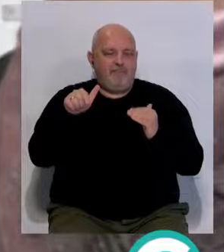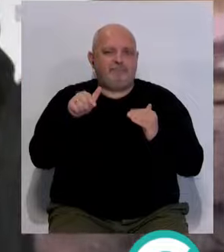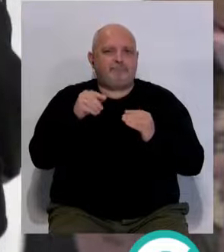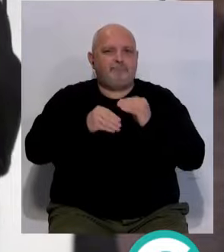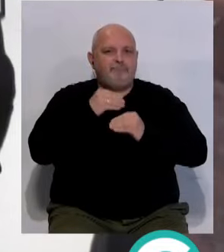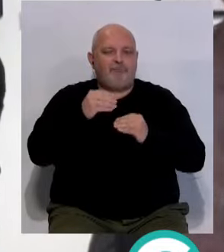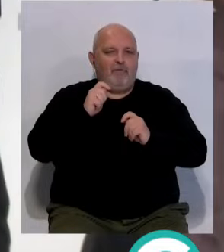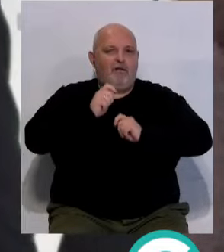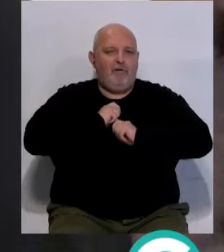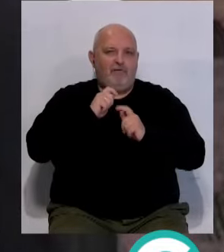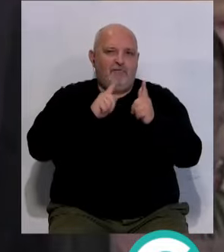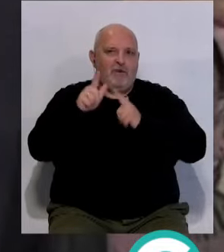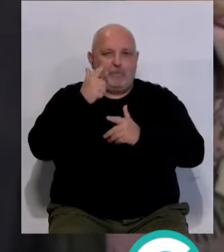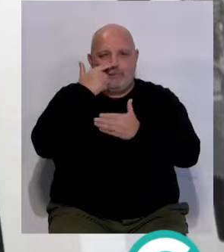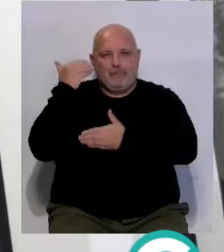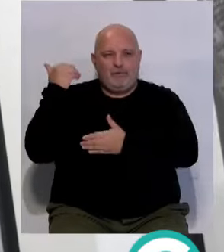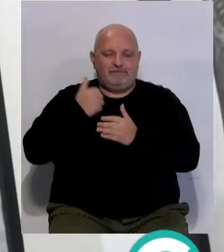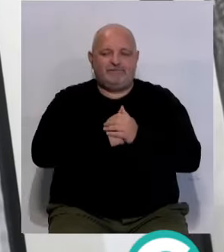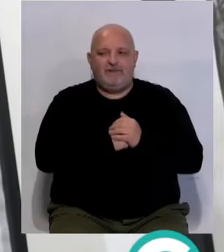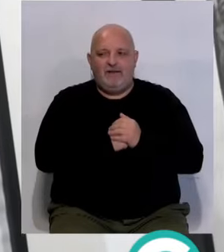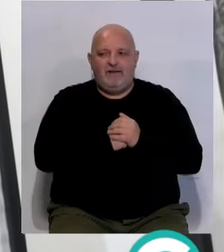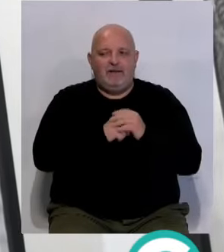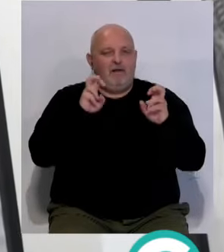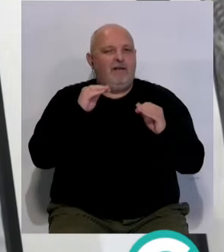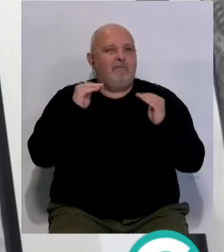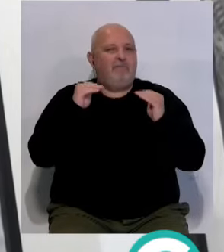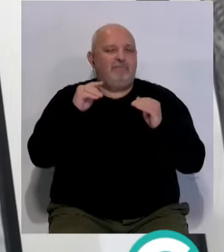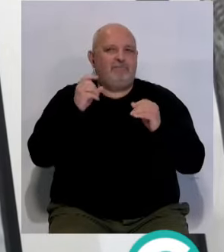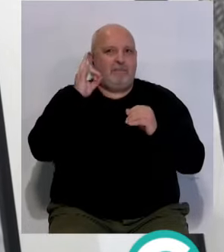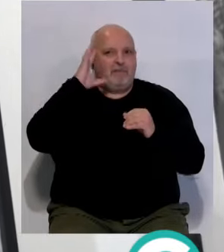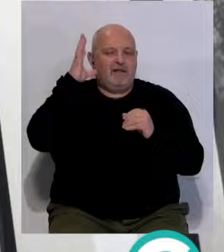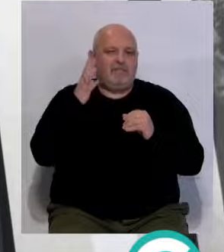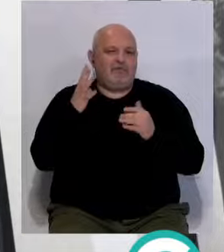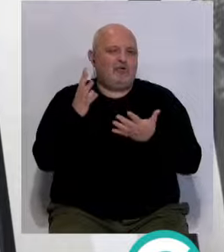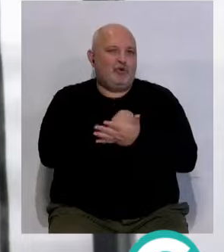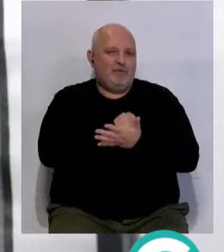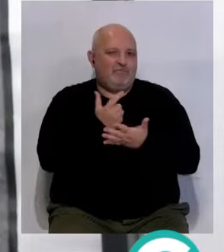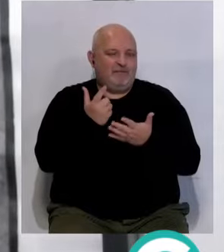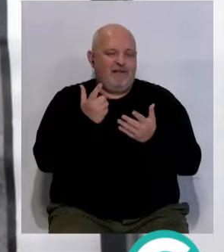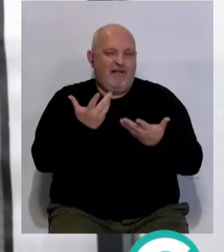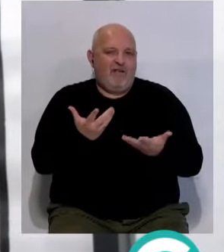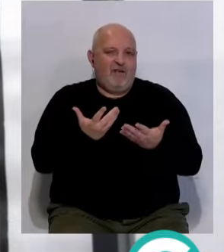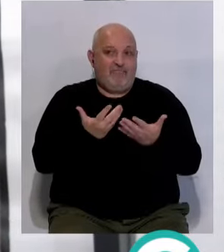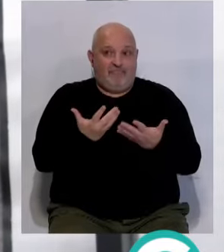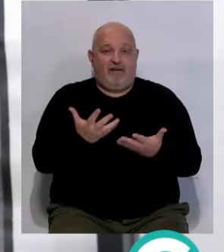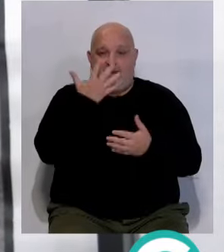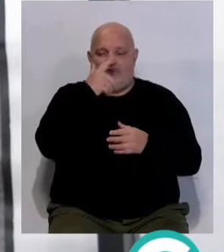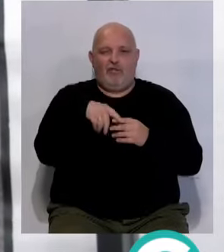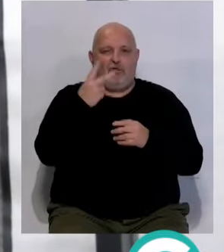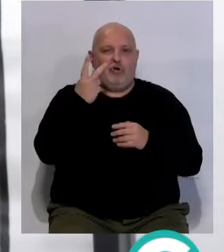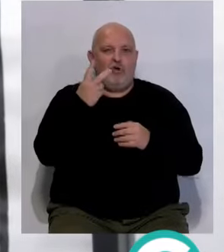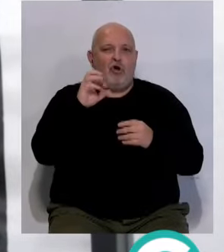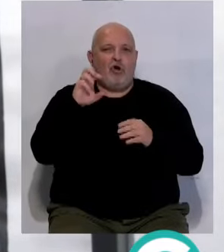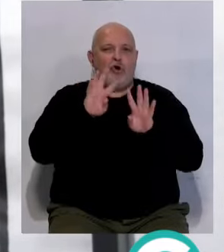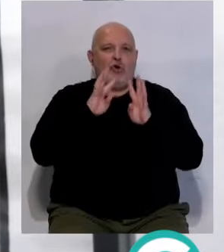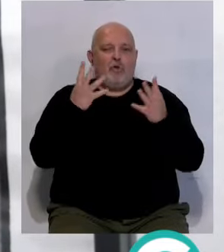las que nos propone un viaje a través del tiempo. Es la época donde se inventa prácticamente todo lo que hoy hay en carnaval. Los dos primeros